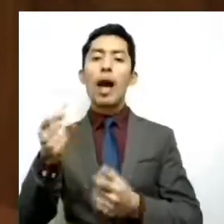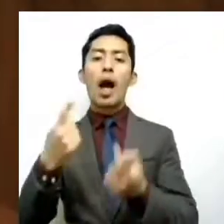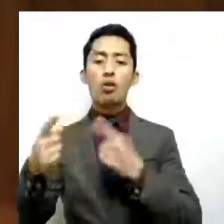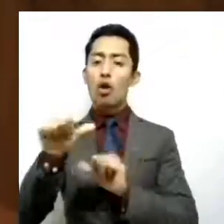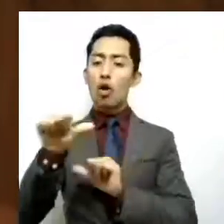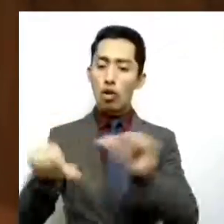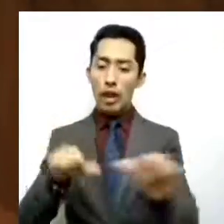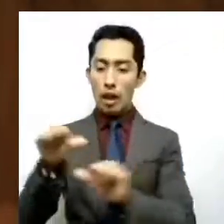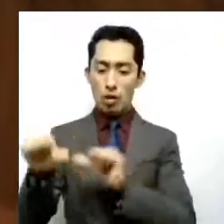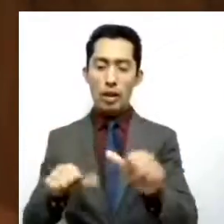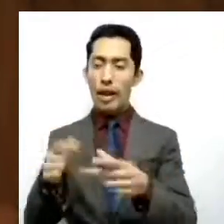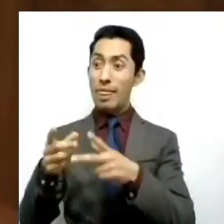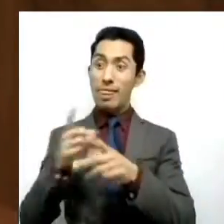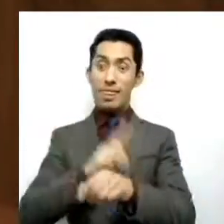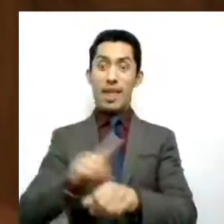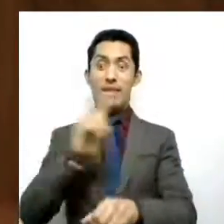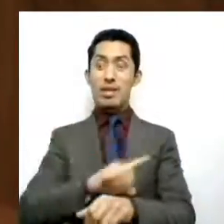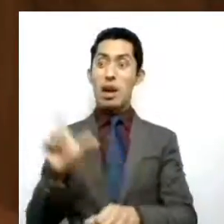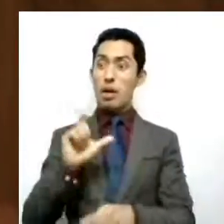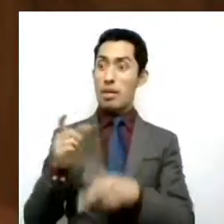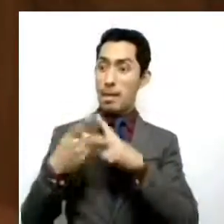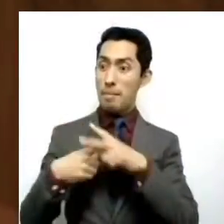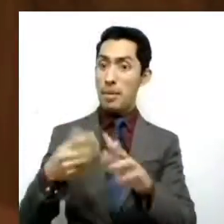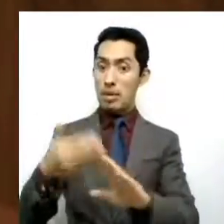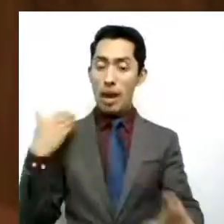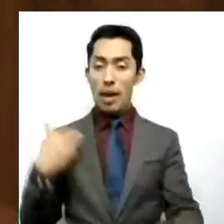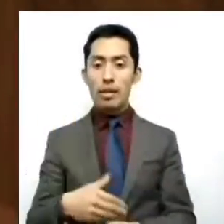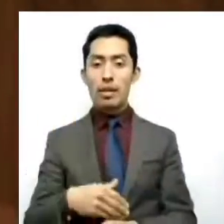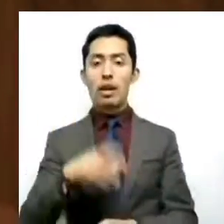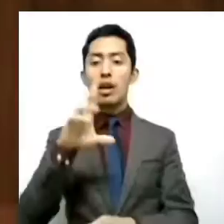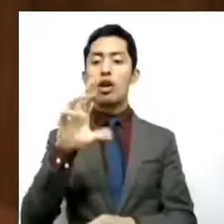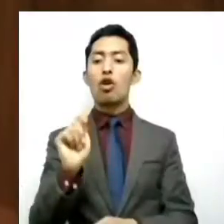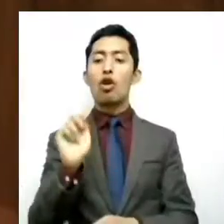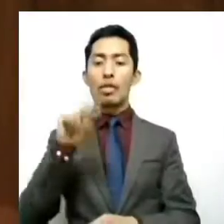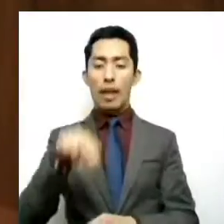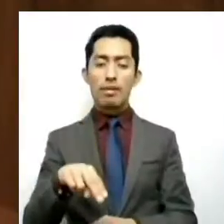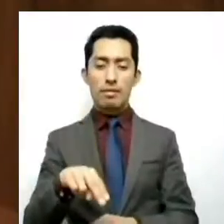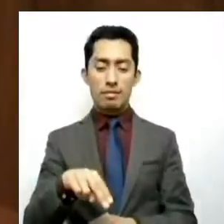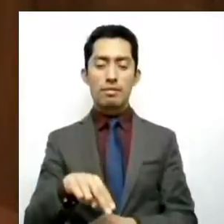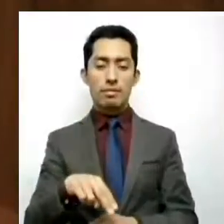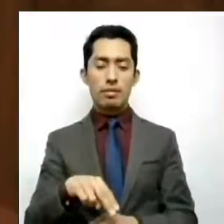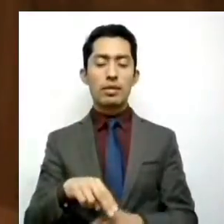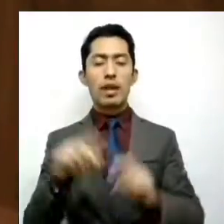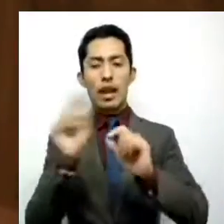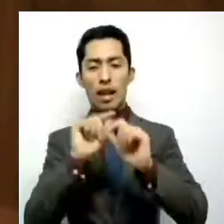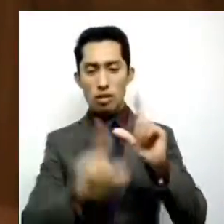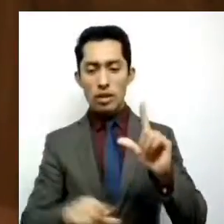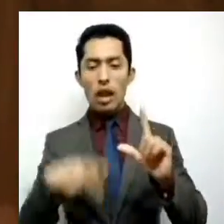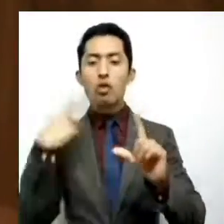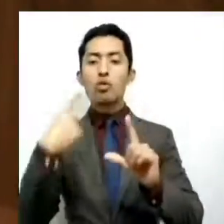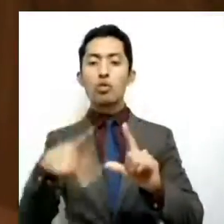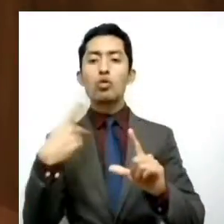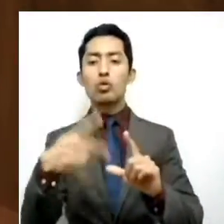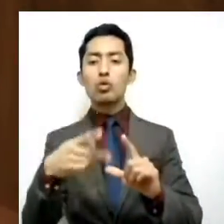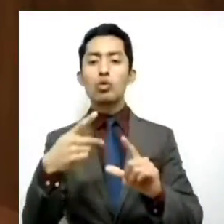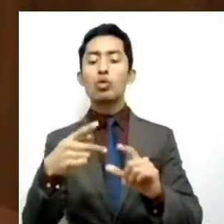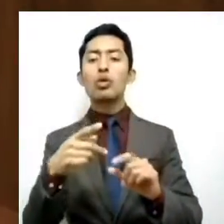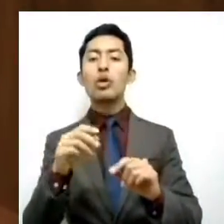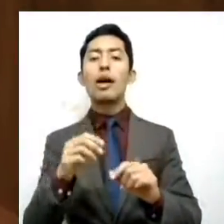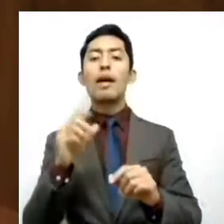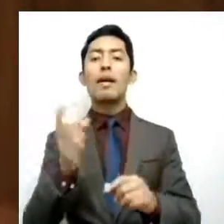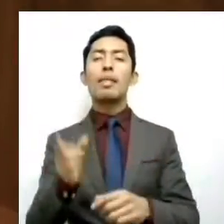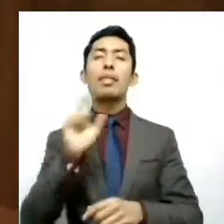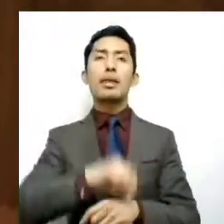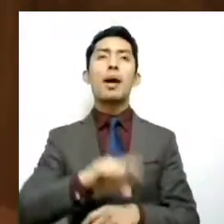su origen. Rotary International es una organización fundada el 23 de